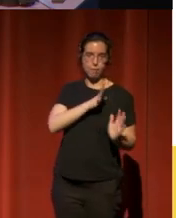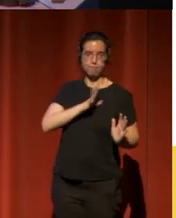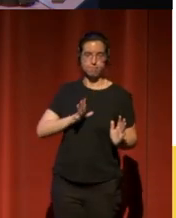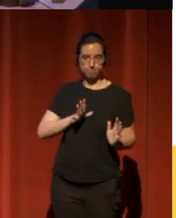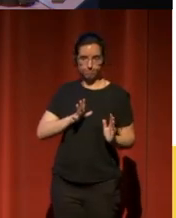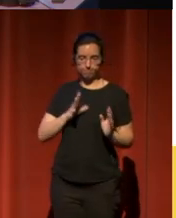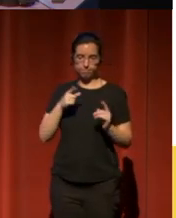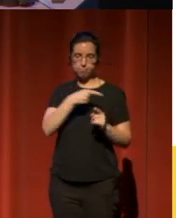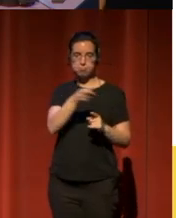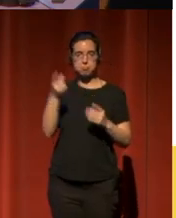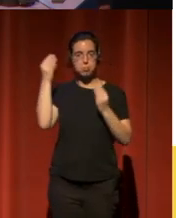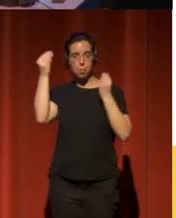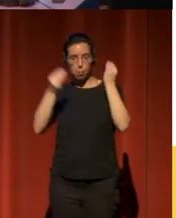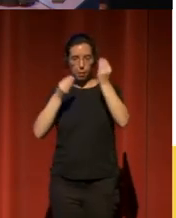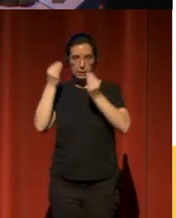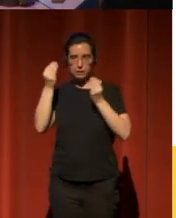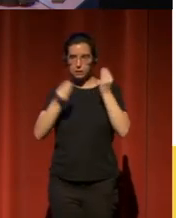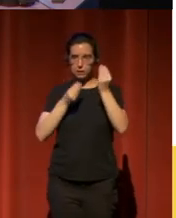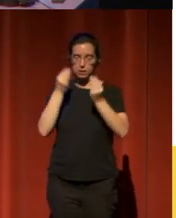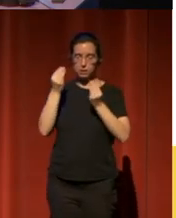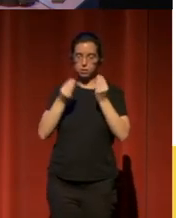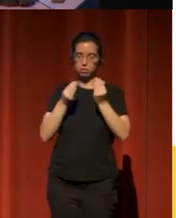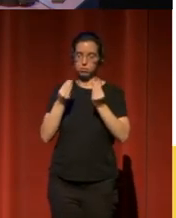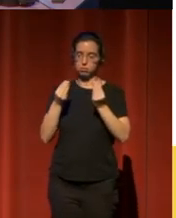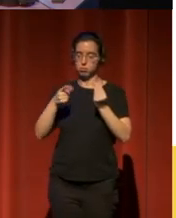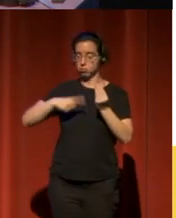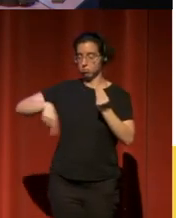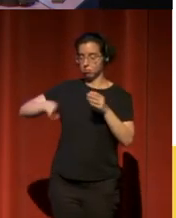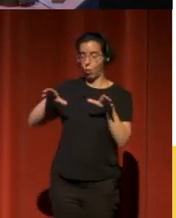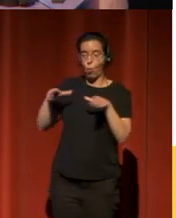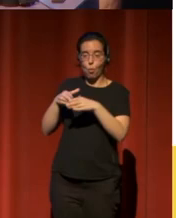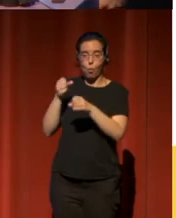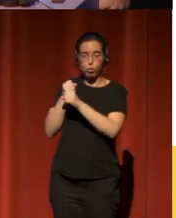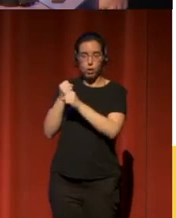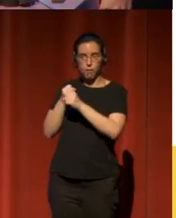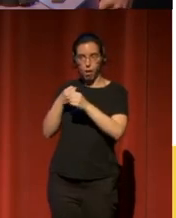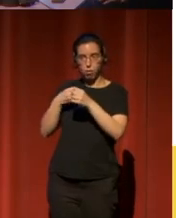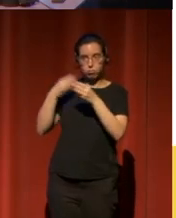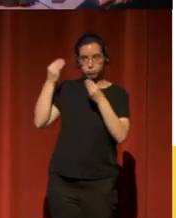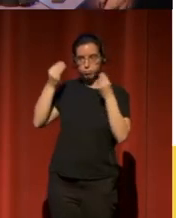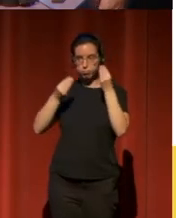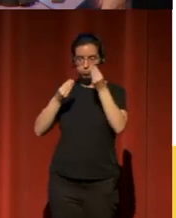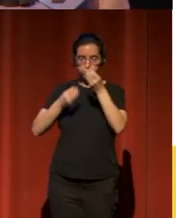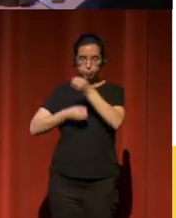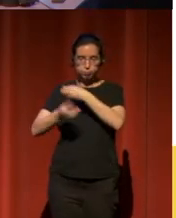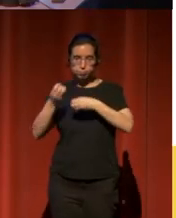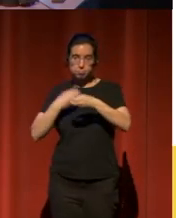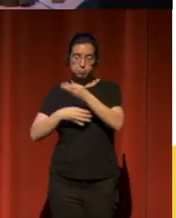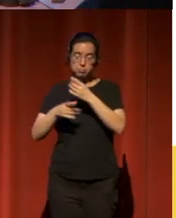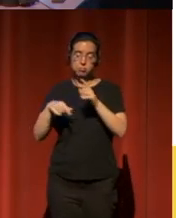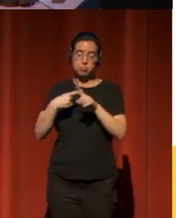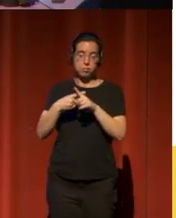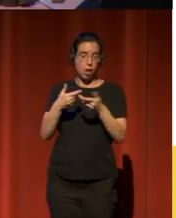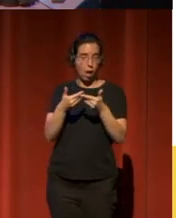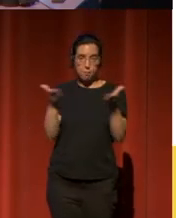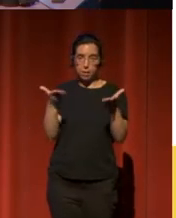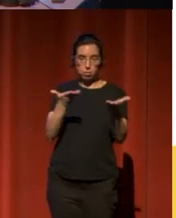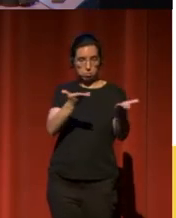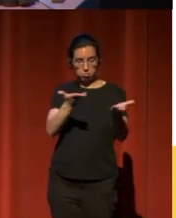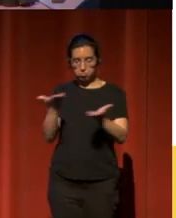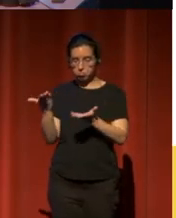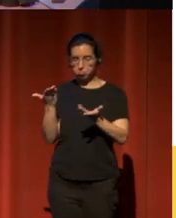son reflexiones que hacemos entre los miembros del grupo de trabajo y que están abiertas a